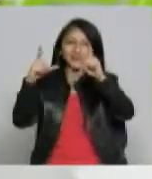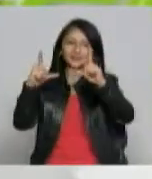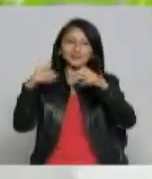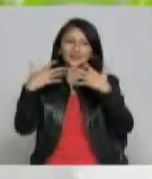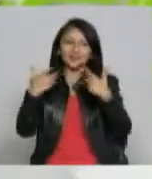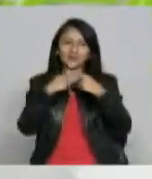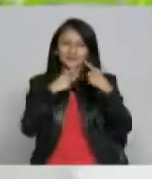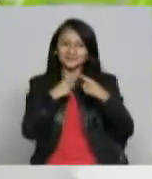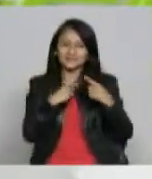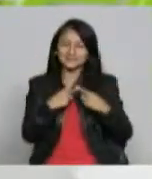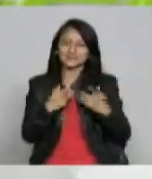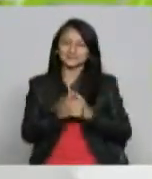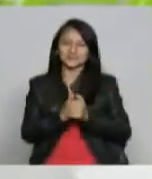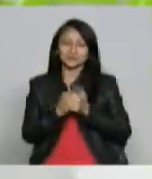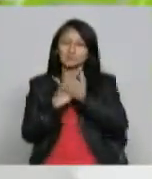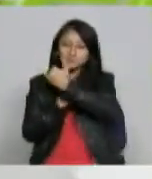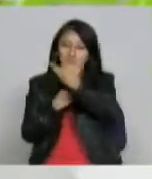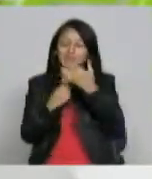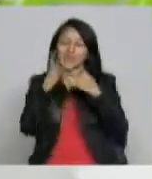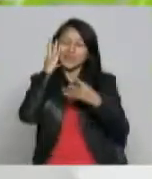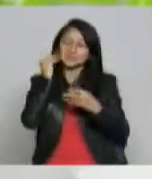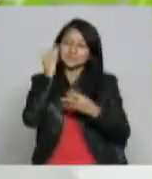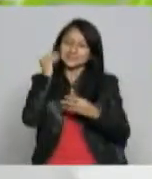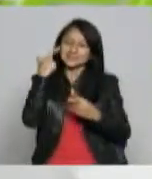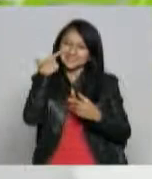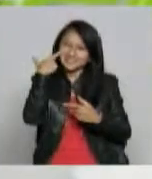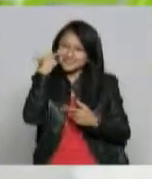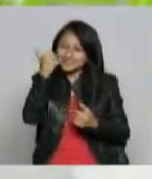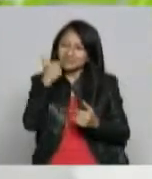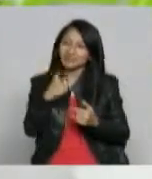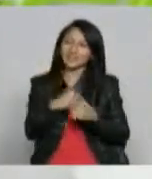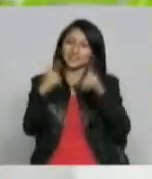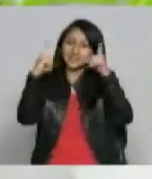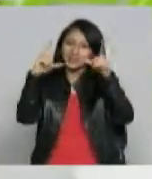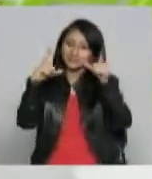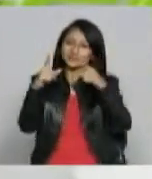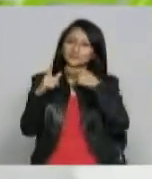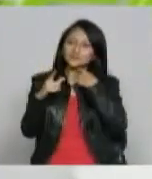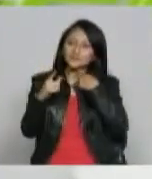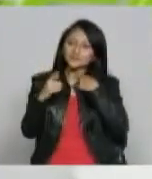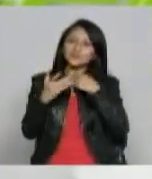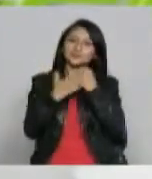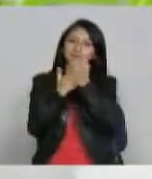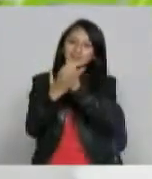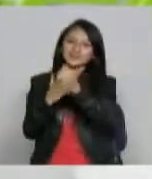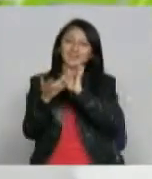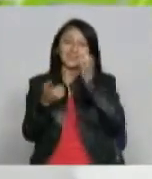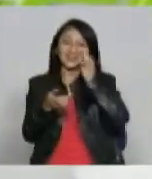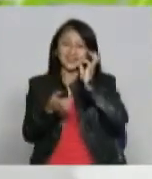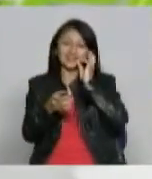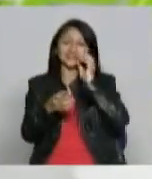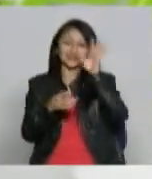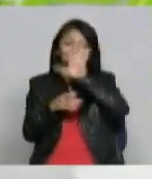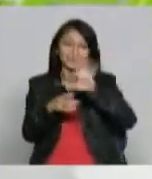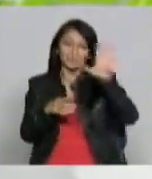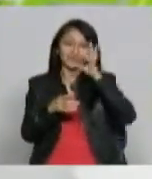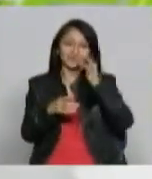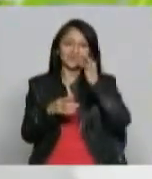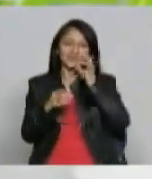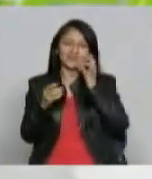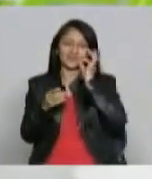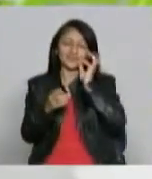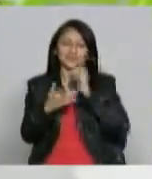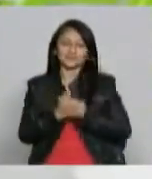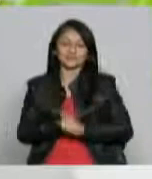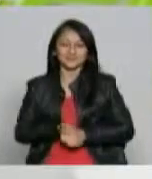gran oportunidad para que ellos experimenten lo que es hacer televisión y televisión regional de caldas y el eje cafetero para el mundo bueno la sección